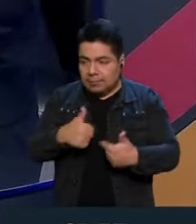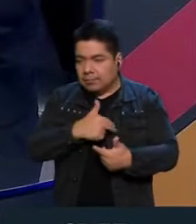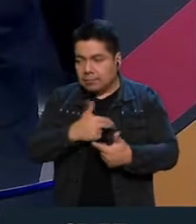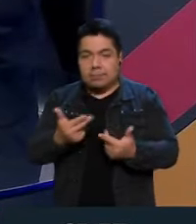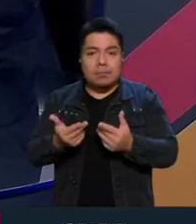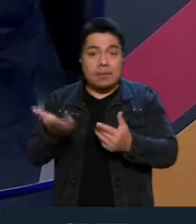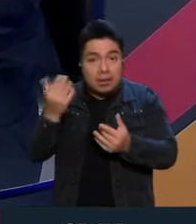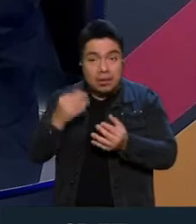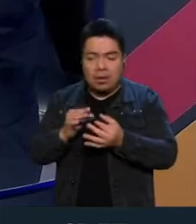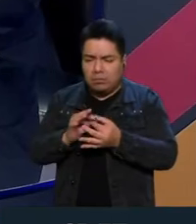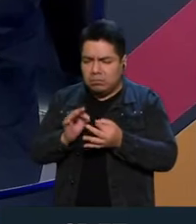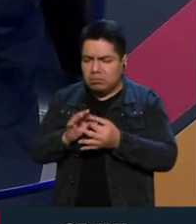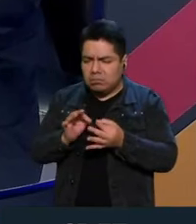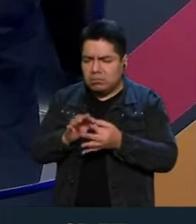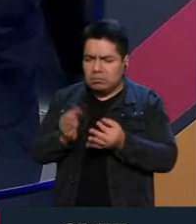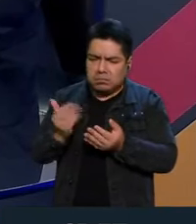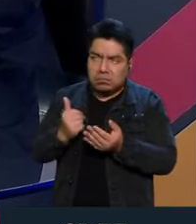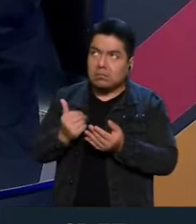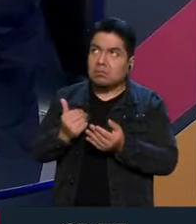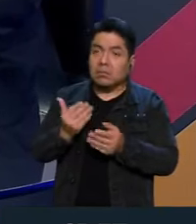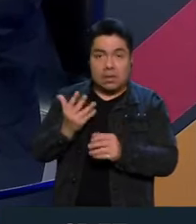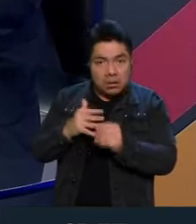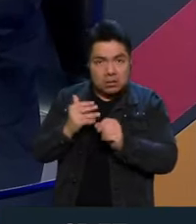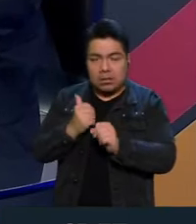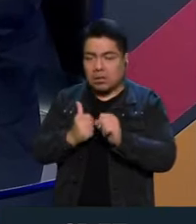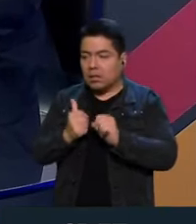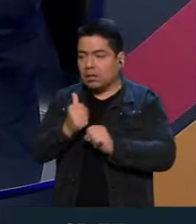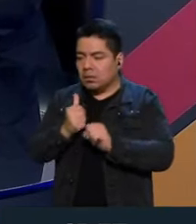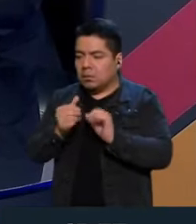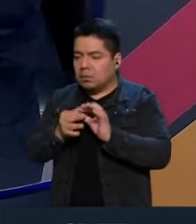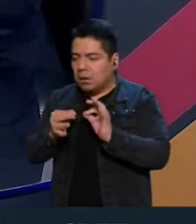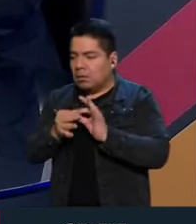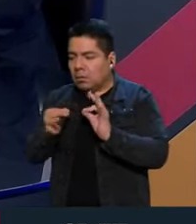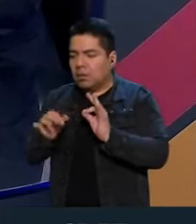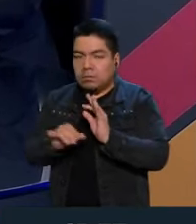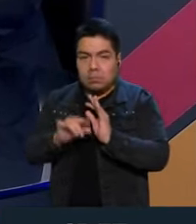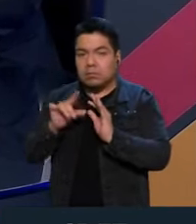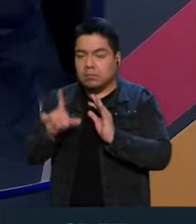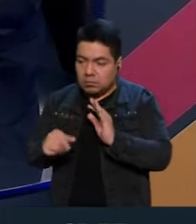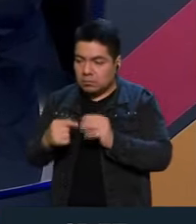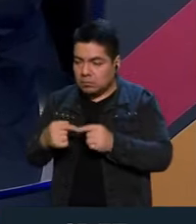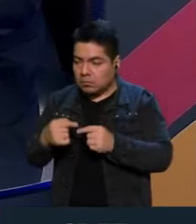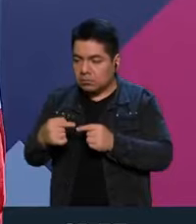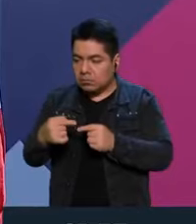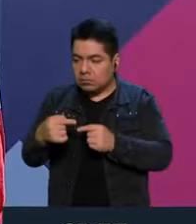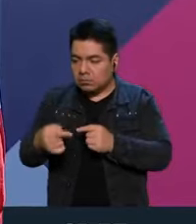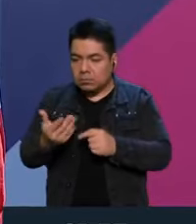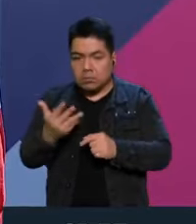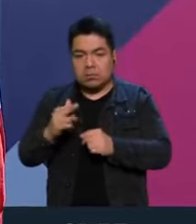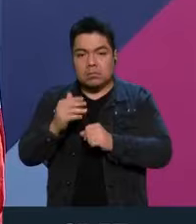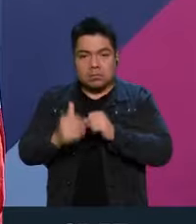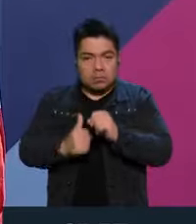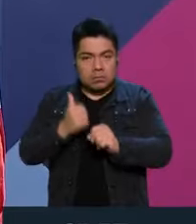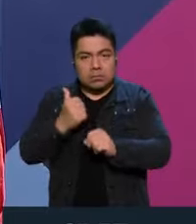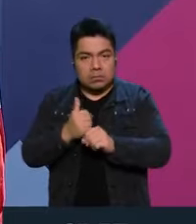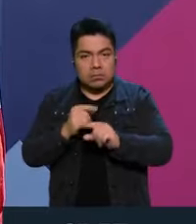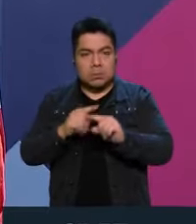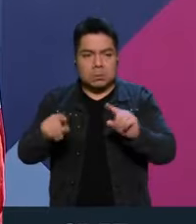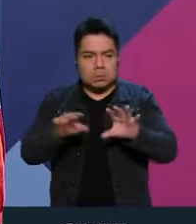nos contaron hace diez años y después de esos diez años la